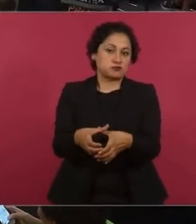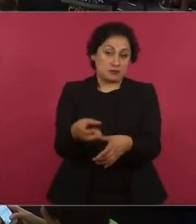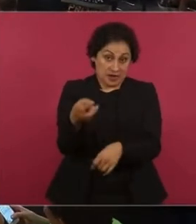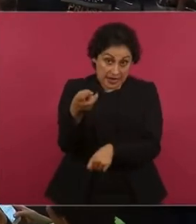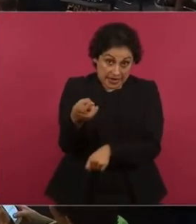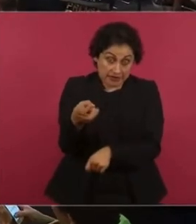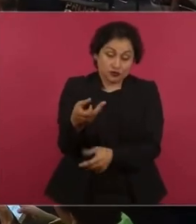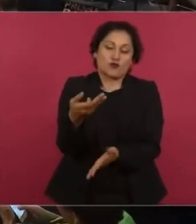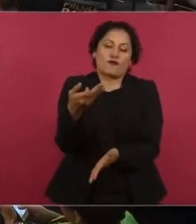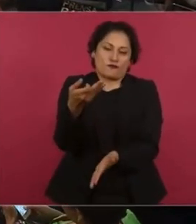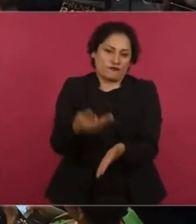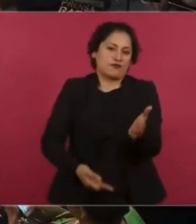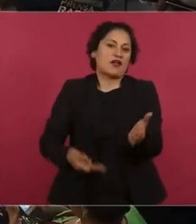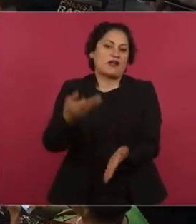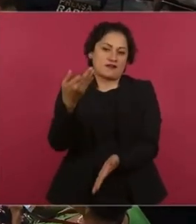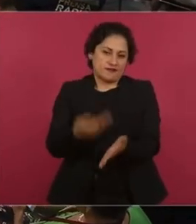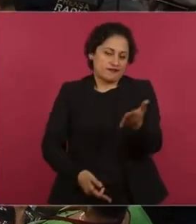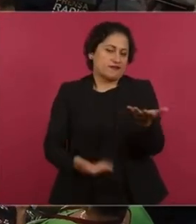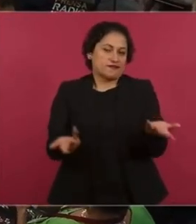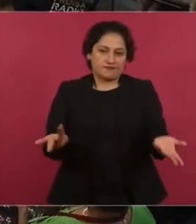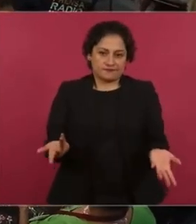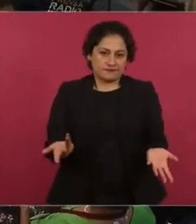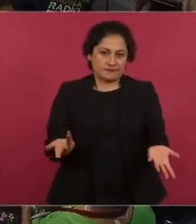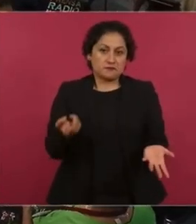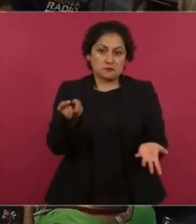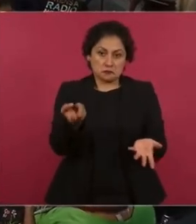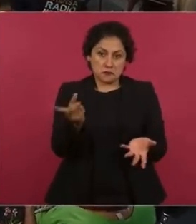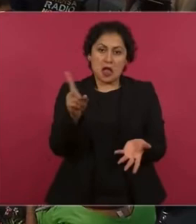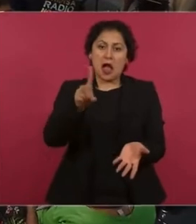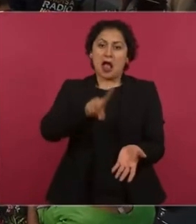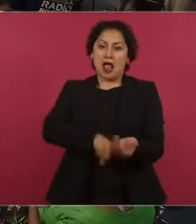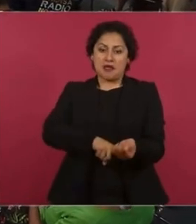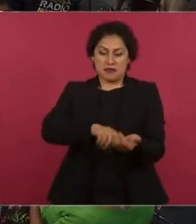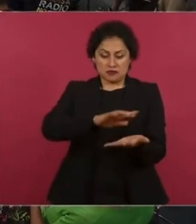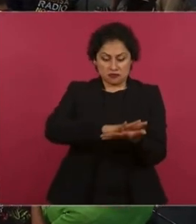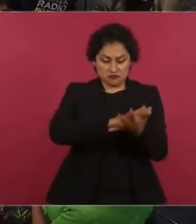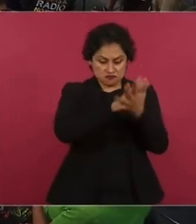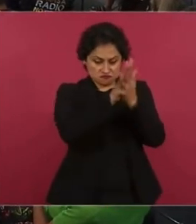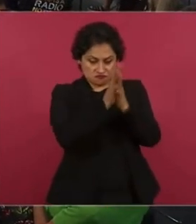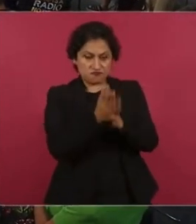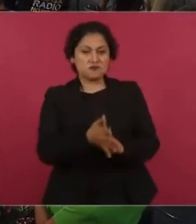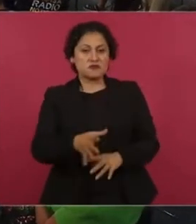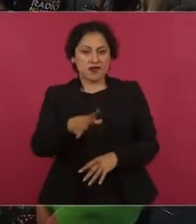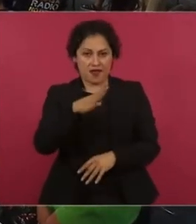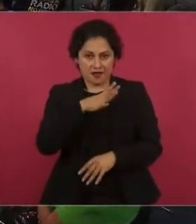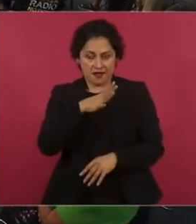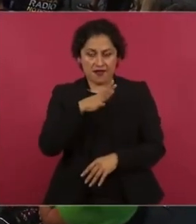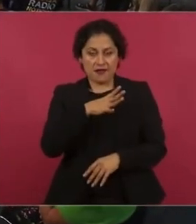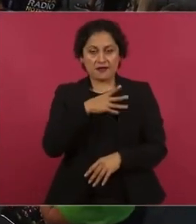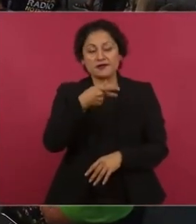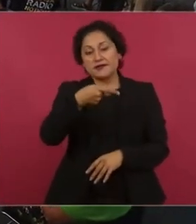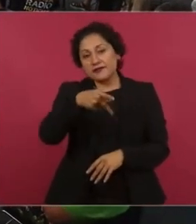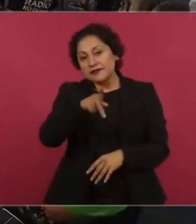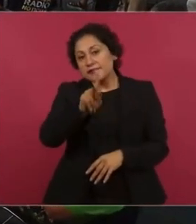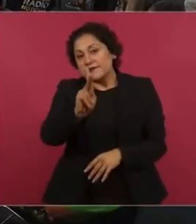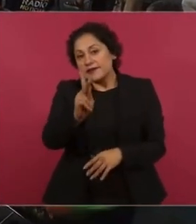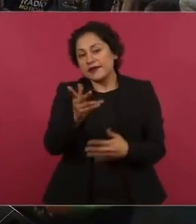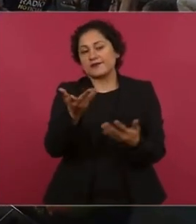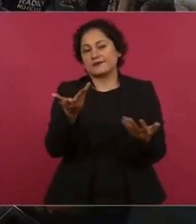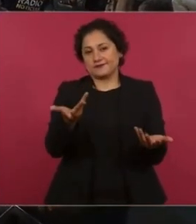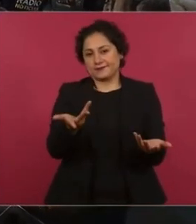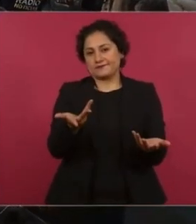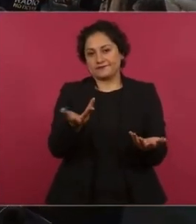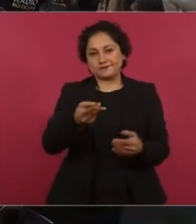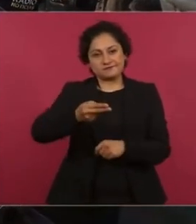Y es parte del proceso de transformación. Nada más que para eso se requiere reformar la Constitución